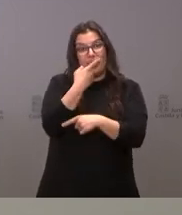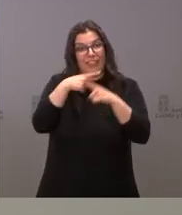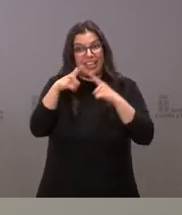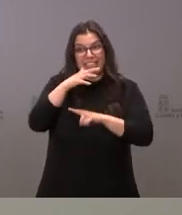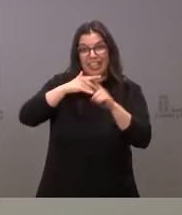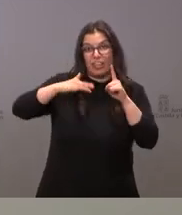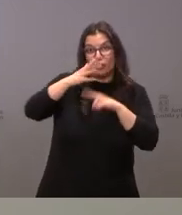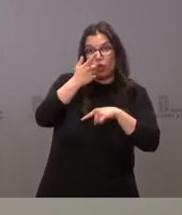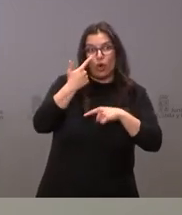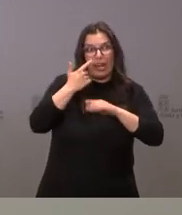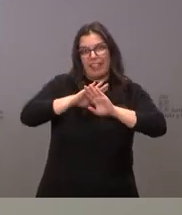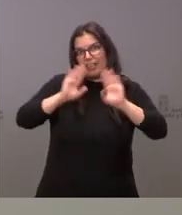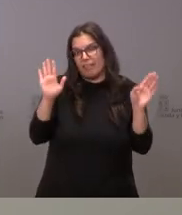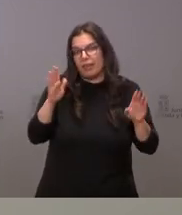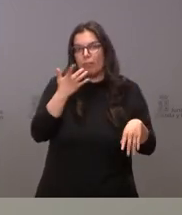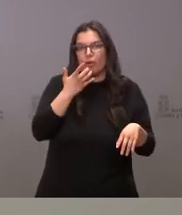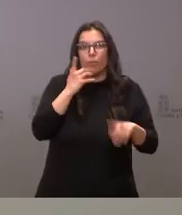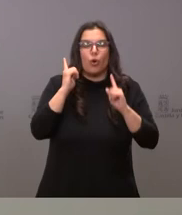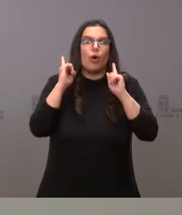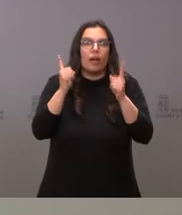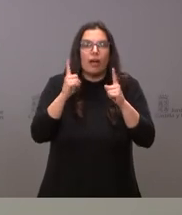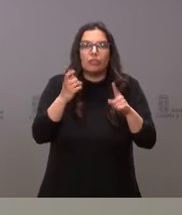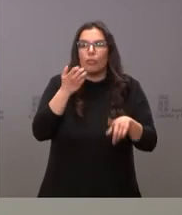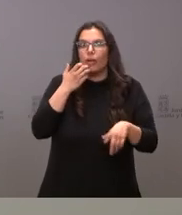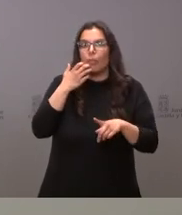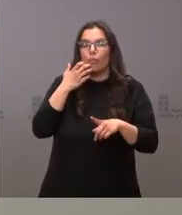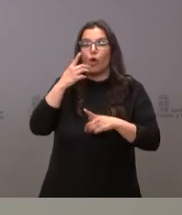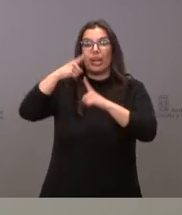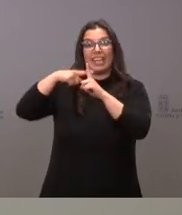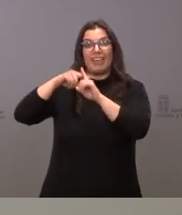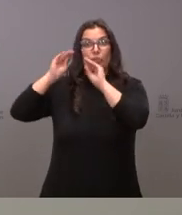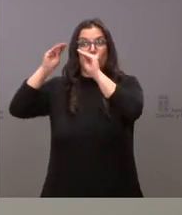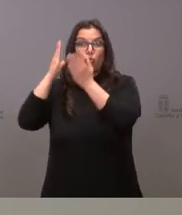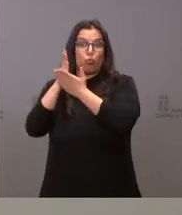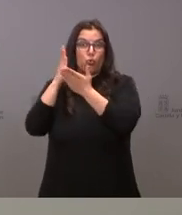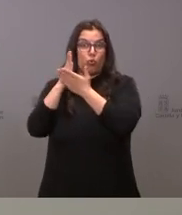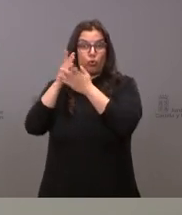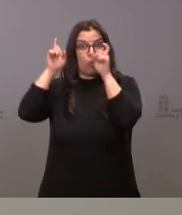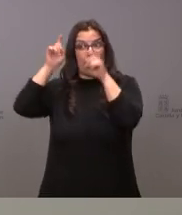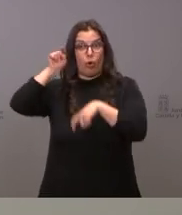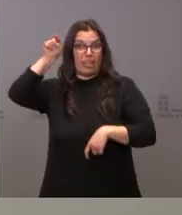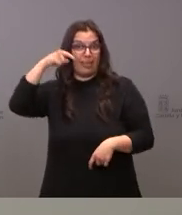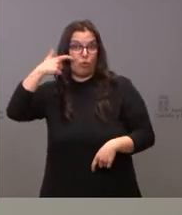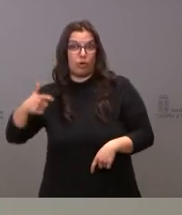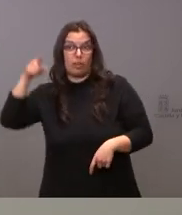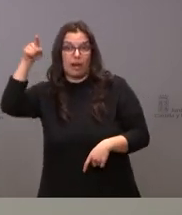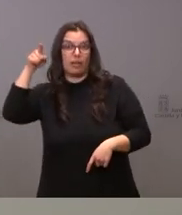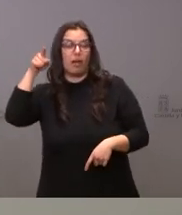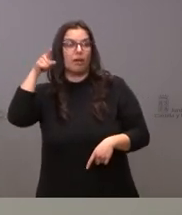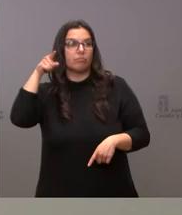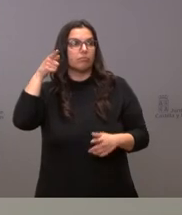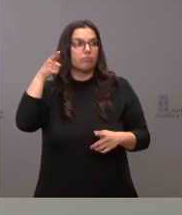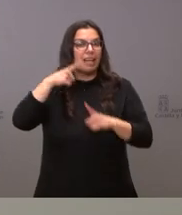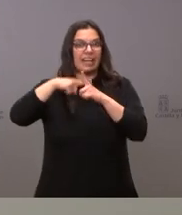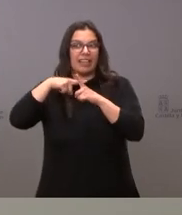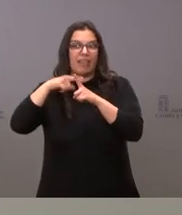incorpora que en este caso puede darse el caso de que su nivel de conocimiento su nivel de acceso y su